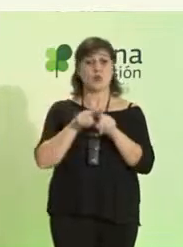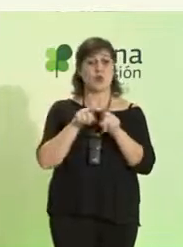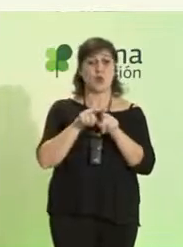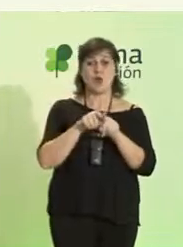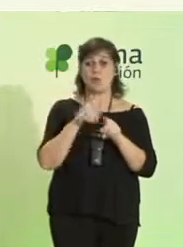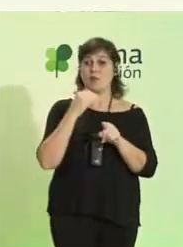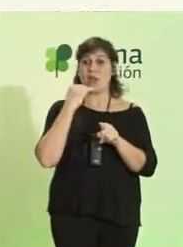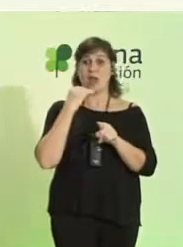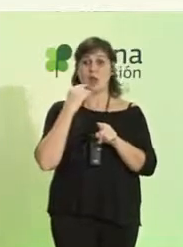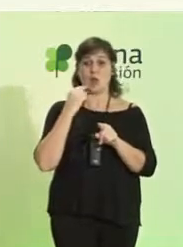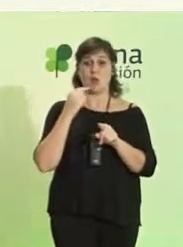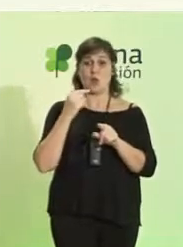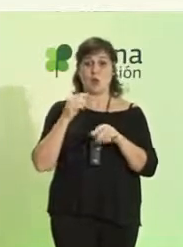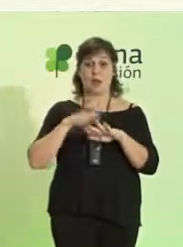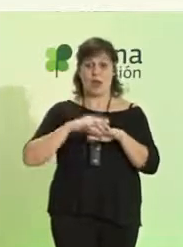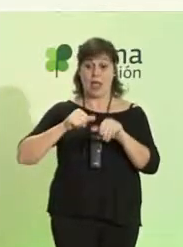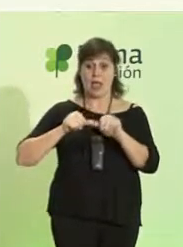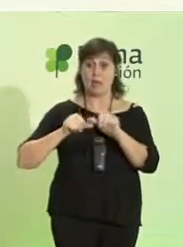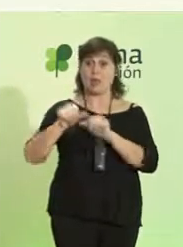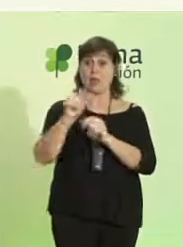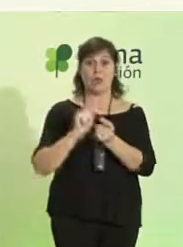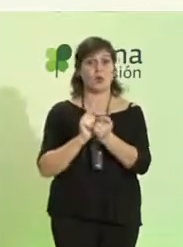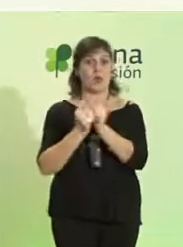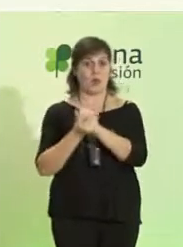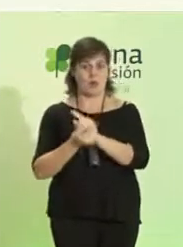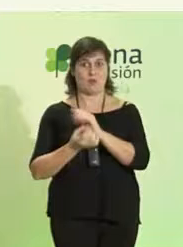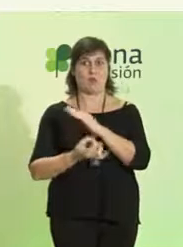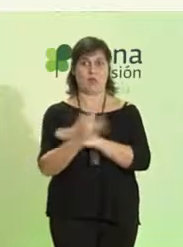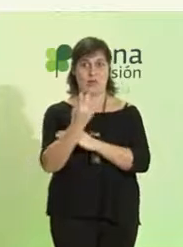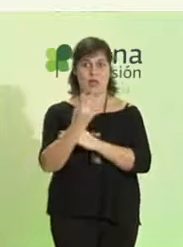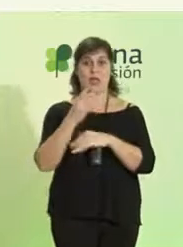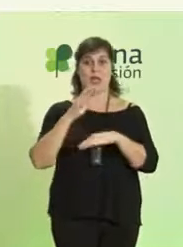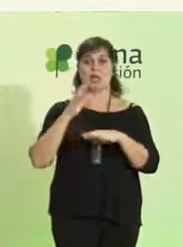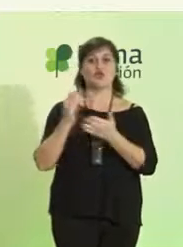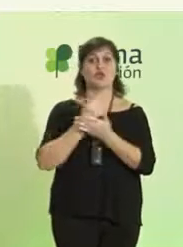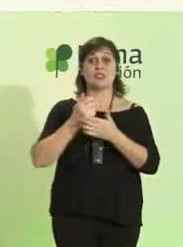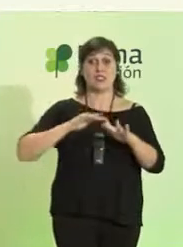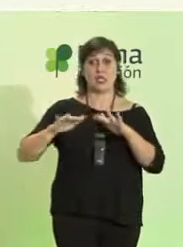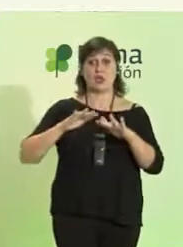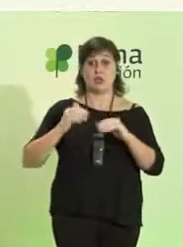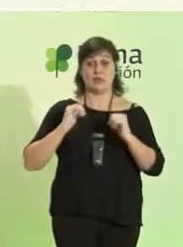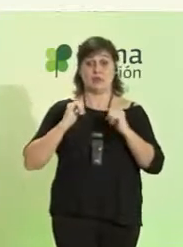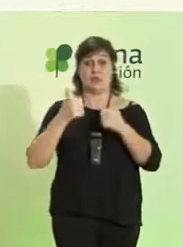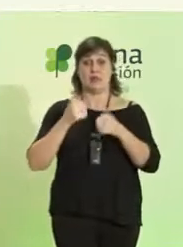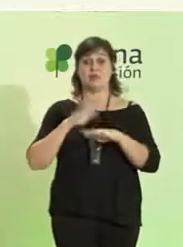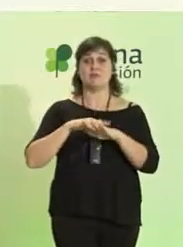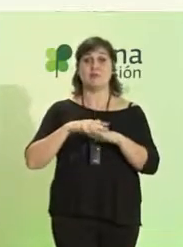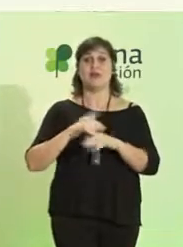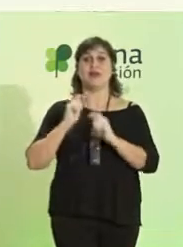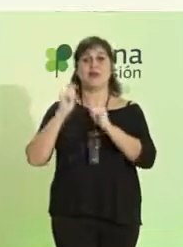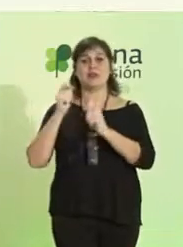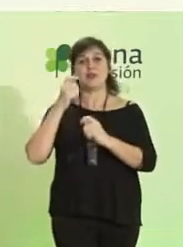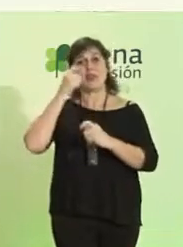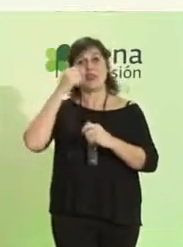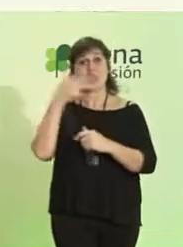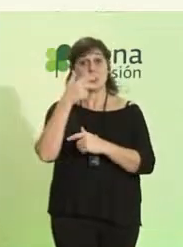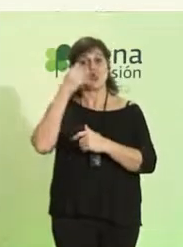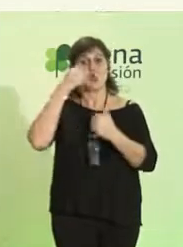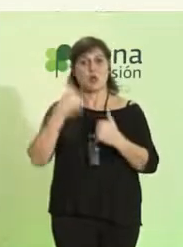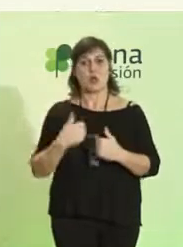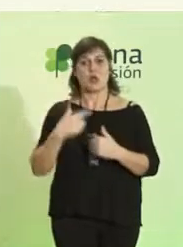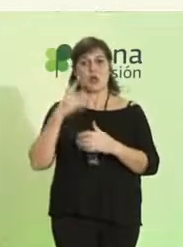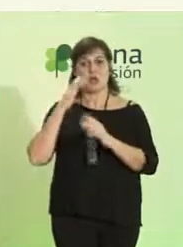en toda esa lucha continua, en toda esa reivindicación, en todas las acciones que ponéis en marcha por asegurar derechos humanos de seres humanos.